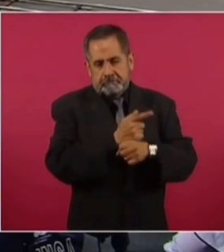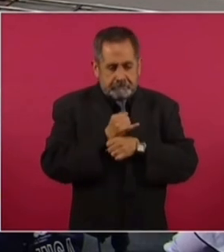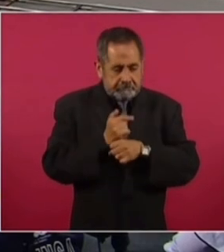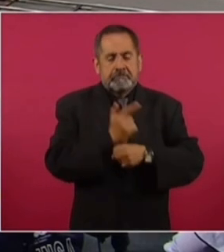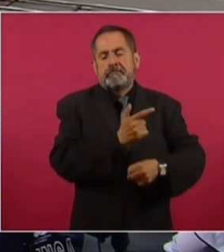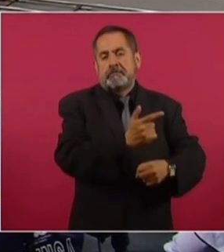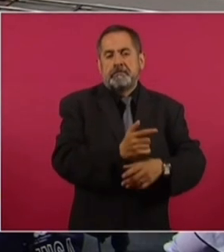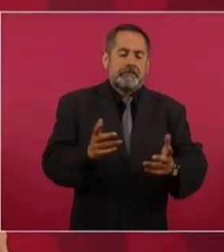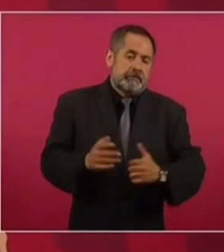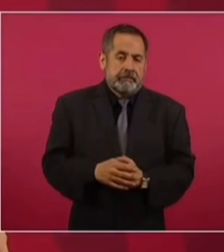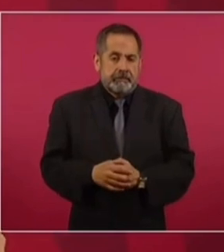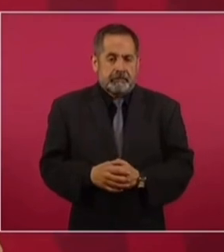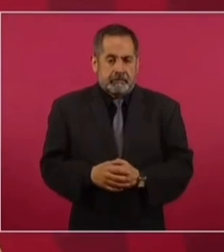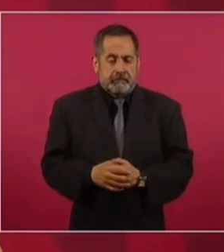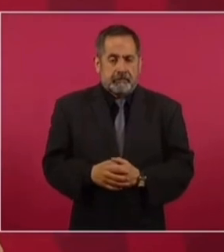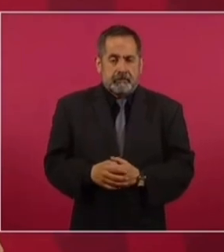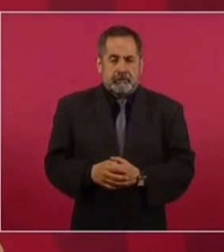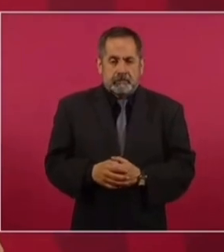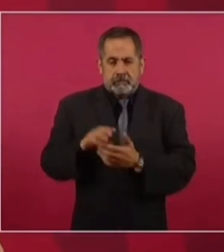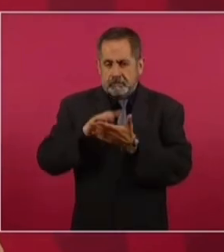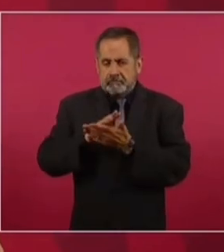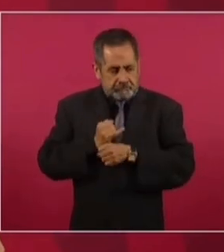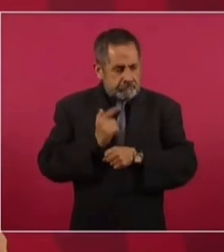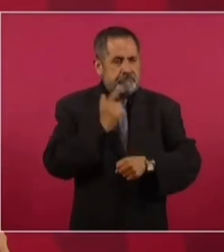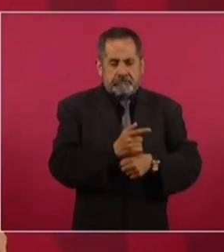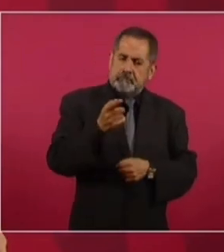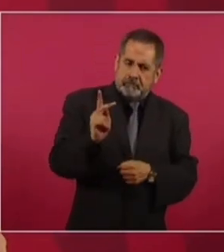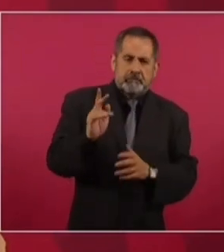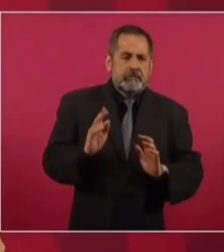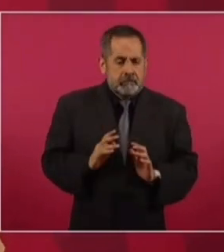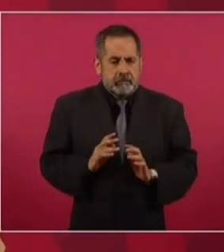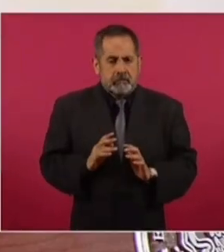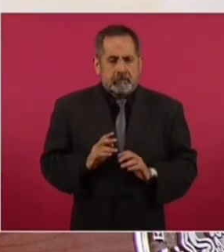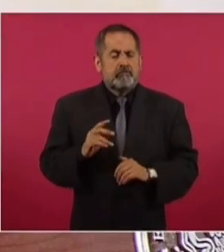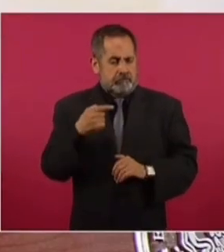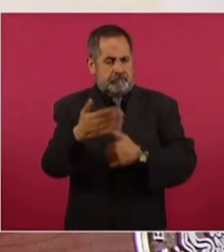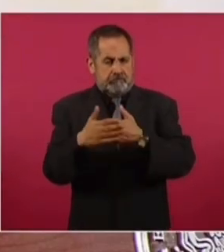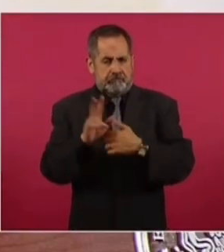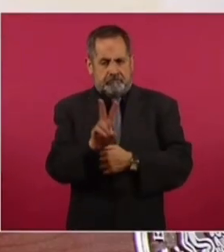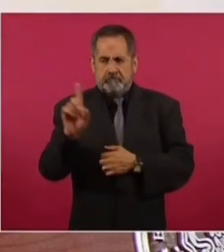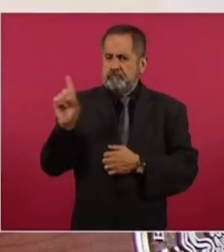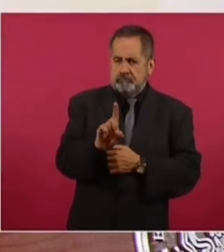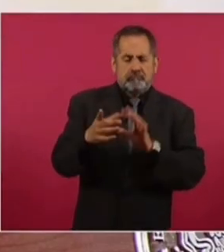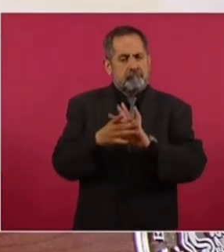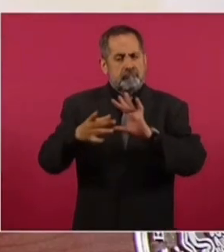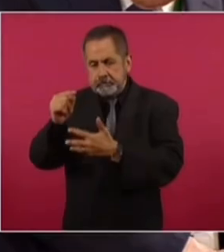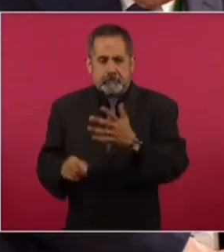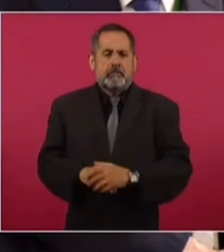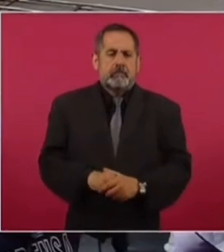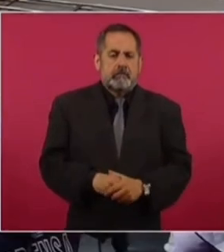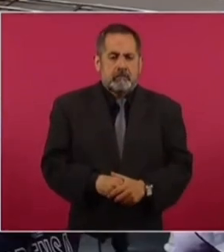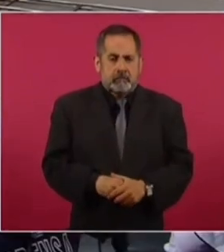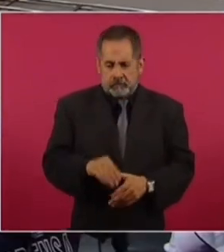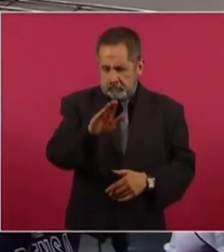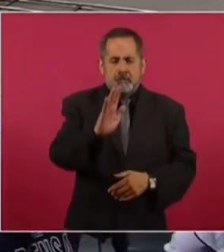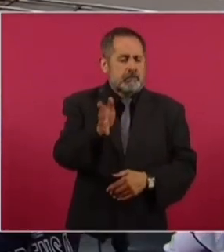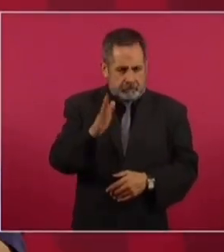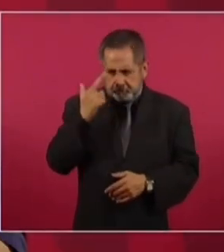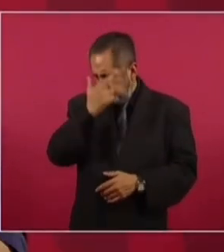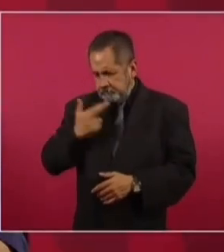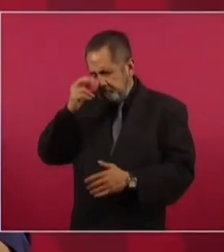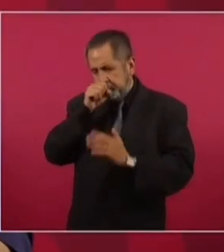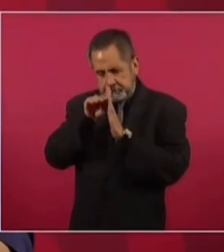Eso es lo que se ha registrado más, pero que se dé una explicación el viernes sobre esto. Se está haciendo una revisión.